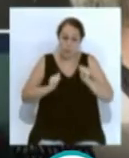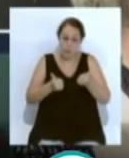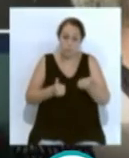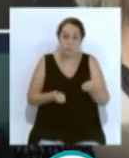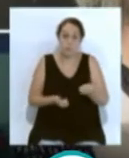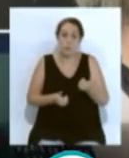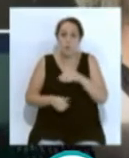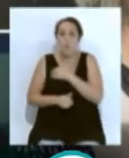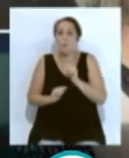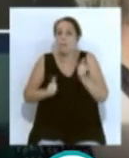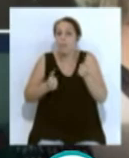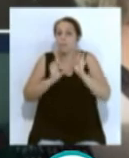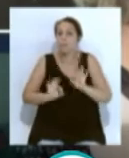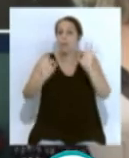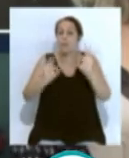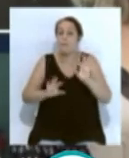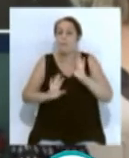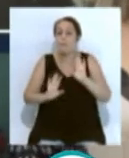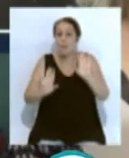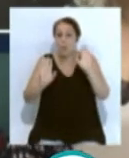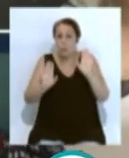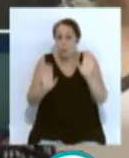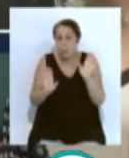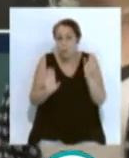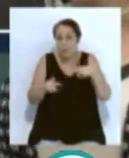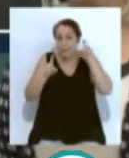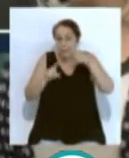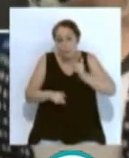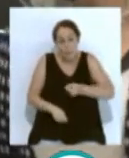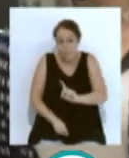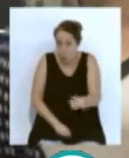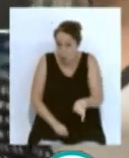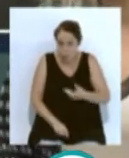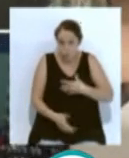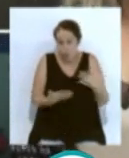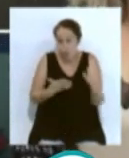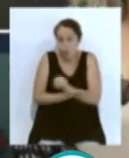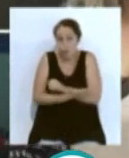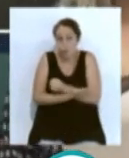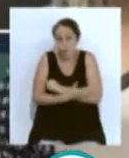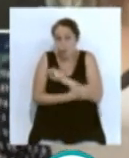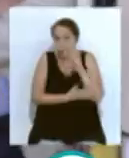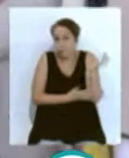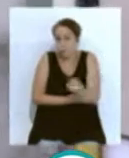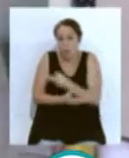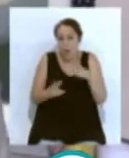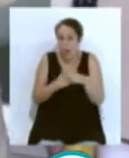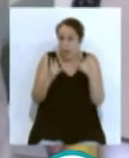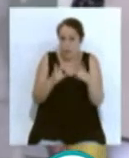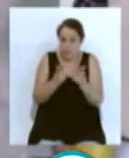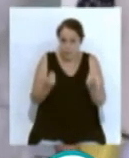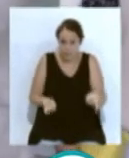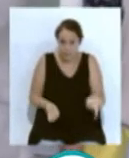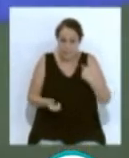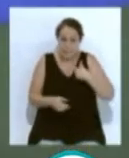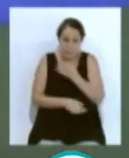inicio de curso especial, pero no solo en la enseñanza, sino en todos los aspectos de la sociedad. En su visita a la